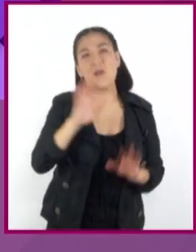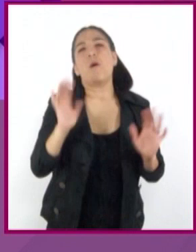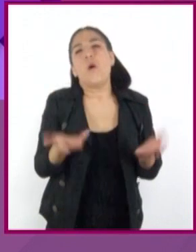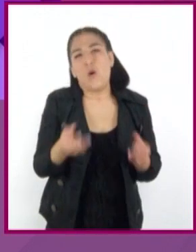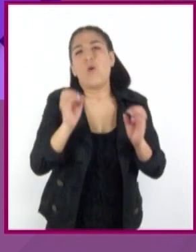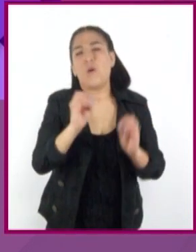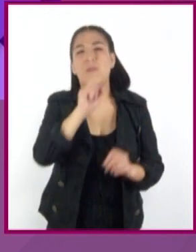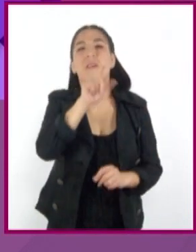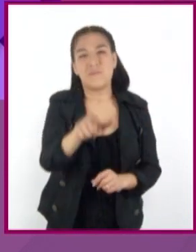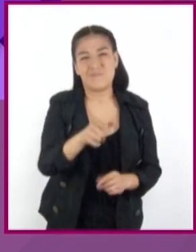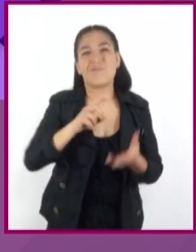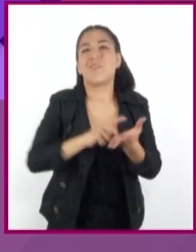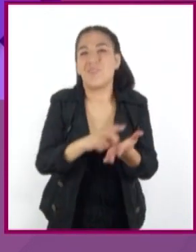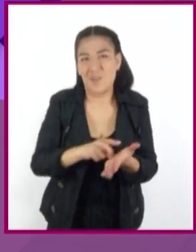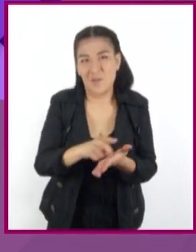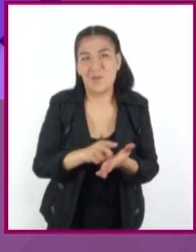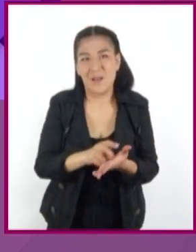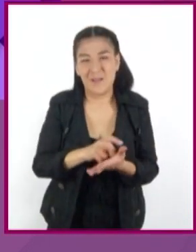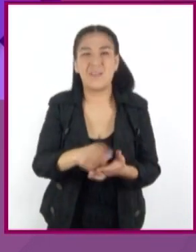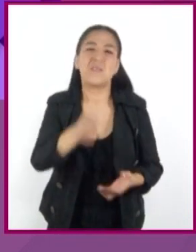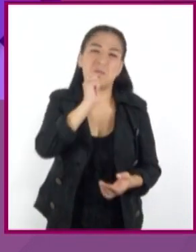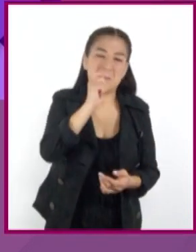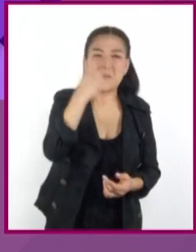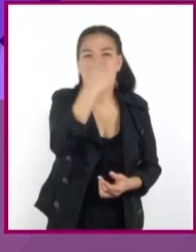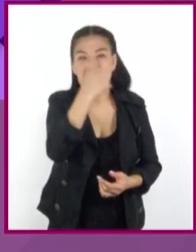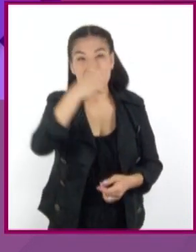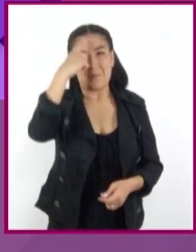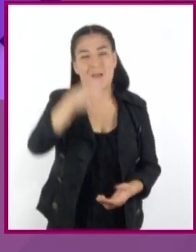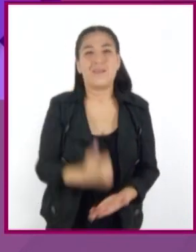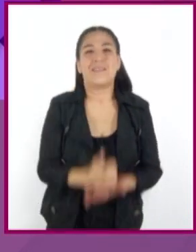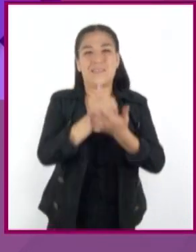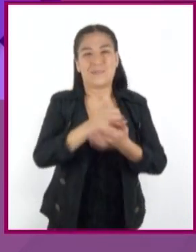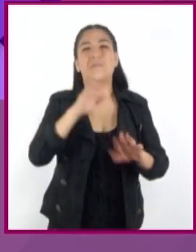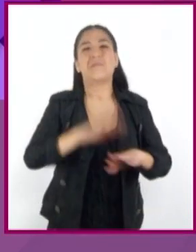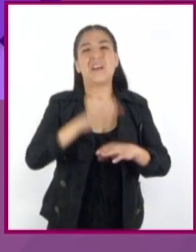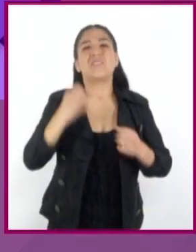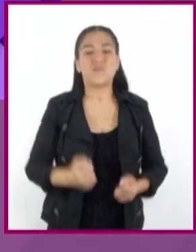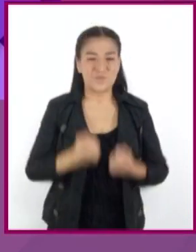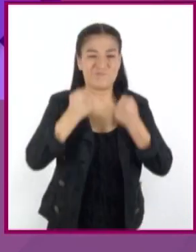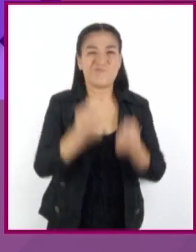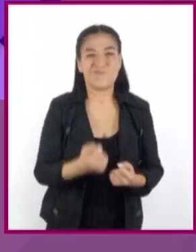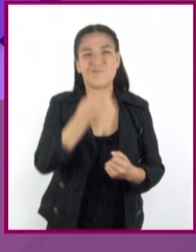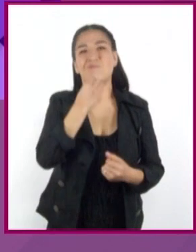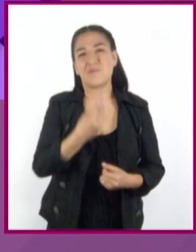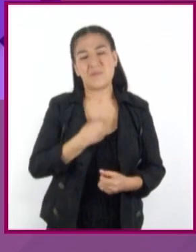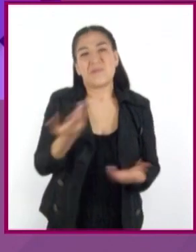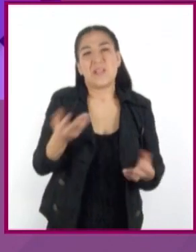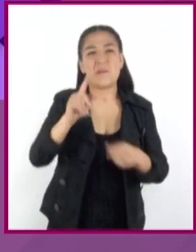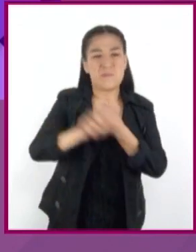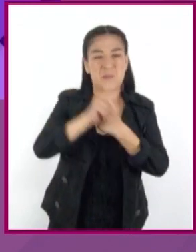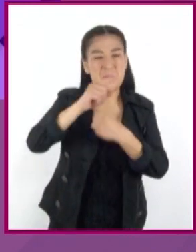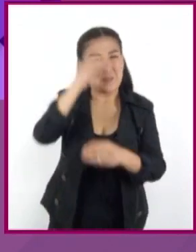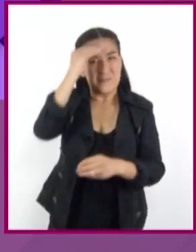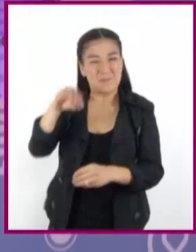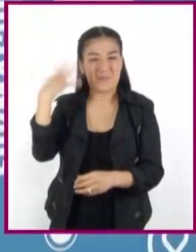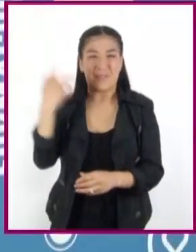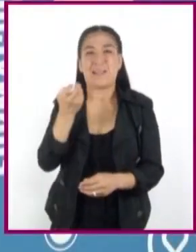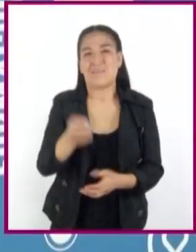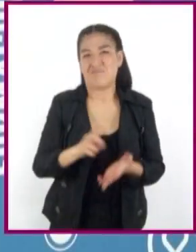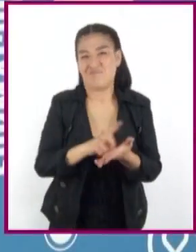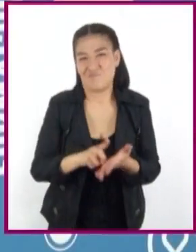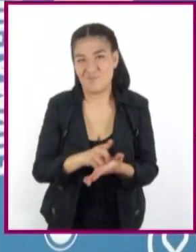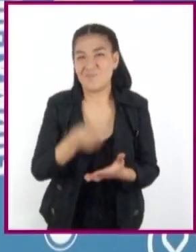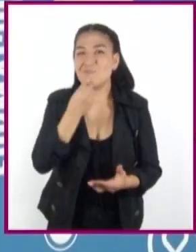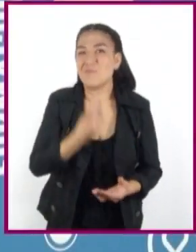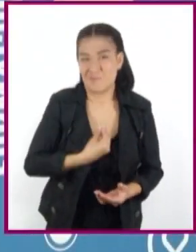sustancia que le hacía sentir bien y a las ayudaba a enfrentar sus problemas o al menos olvidarlos. Reflexionen a